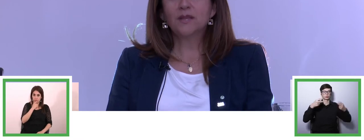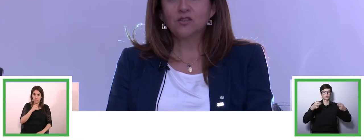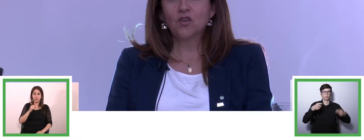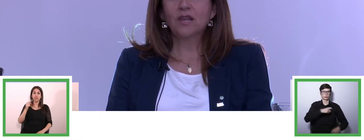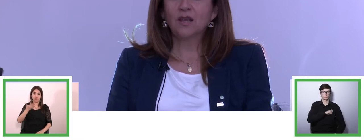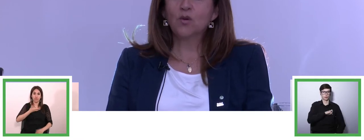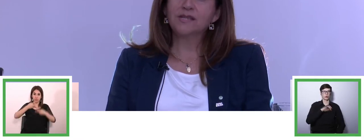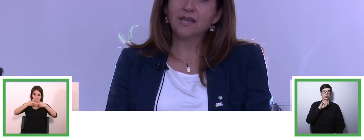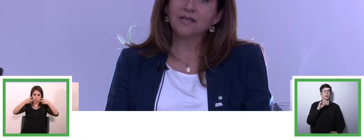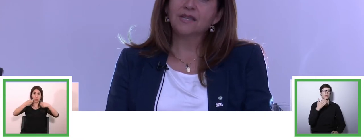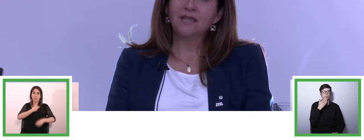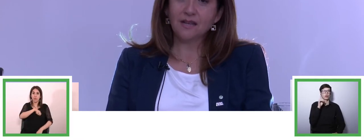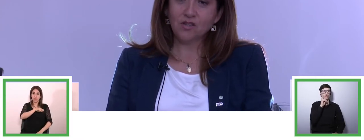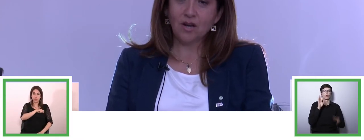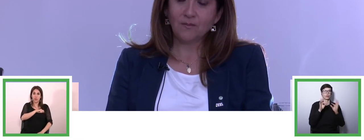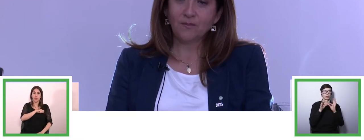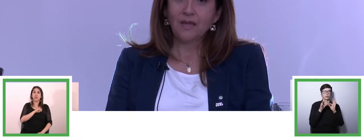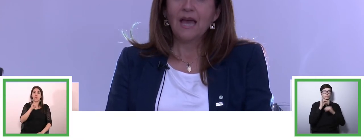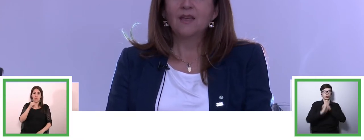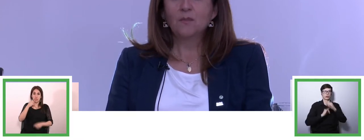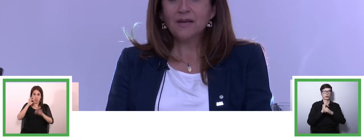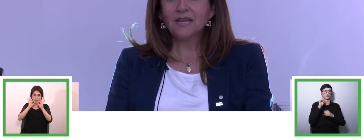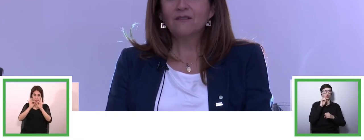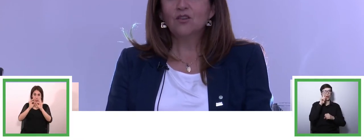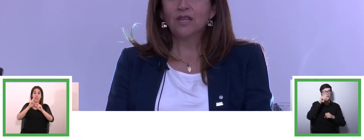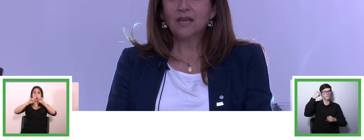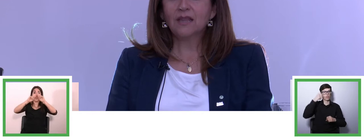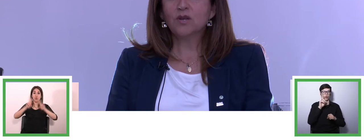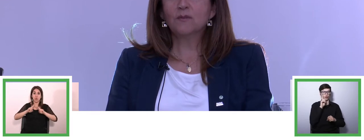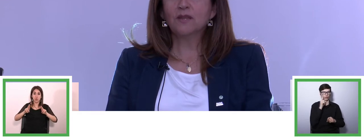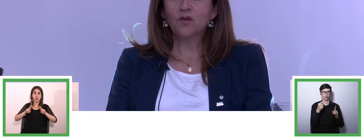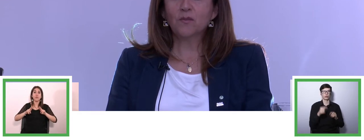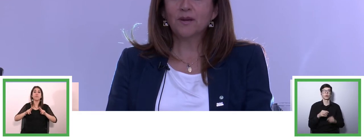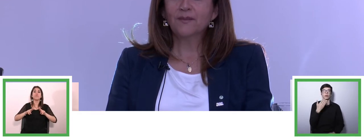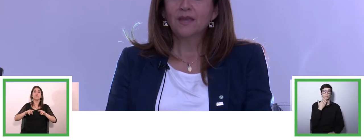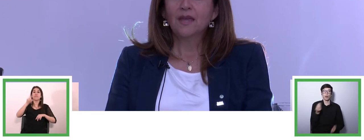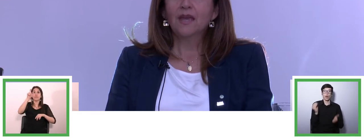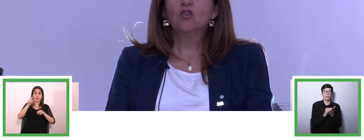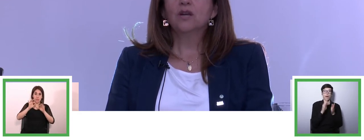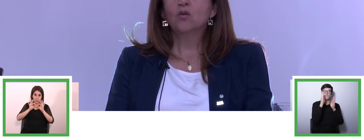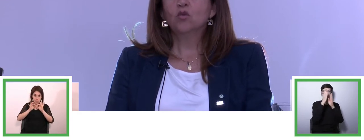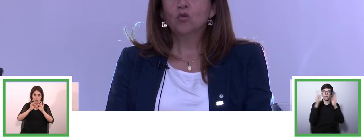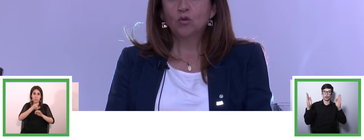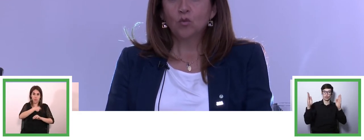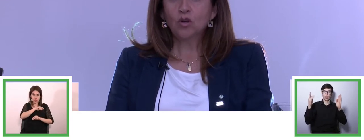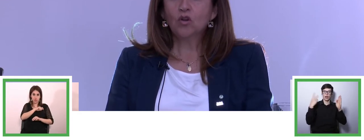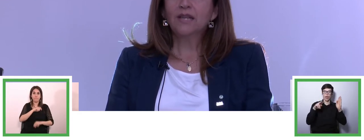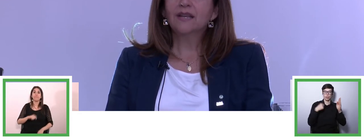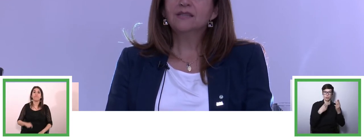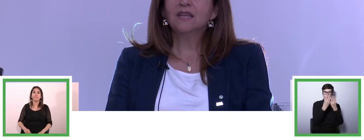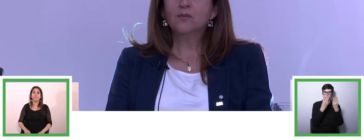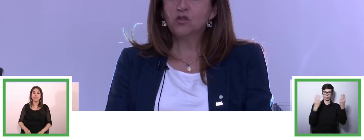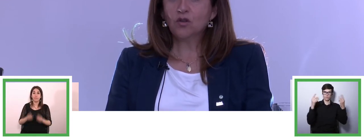con interpretación de Lengua de Señas Internacional. Además, en la biblioteca de nuestra plataforma encontrarán un documento Word